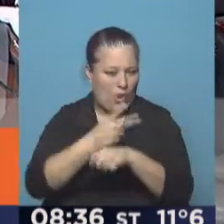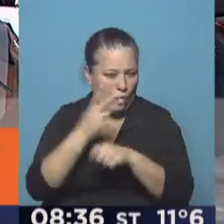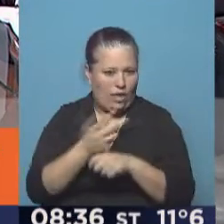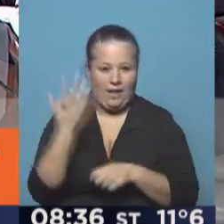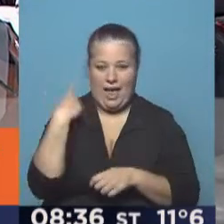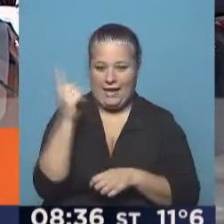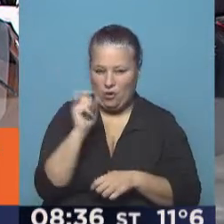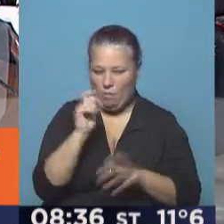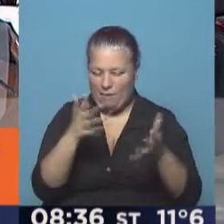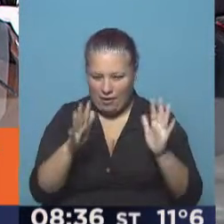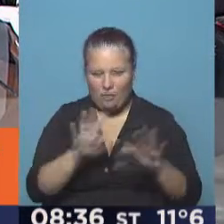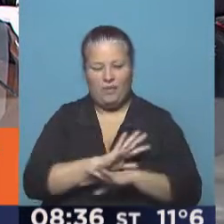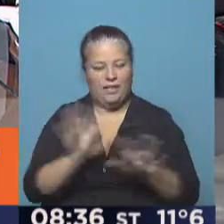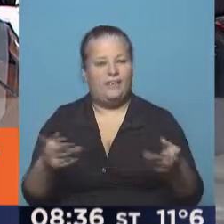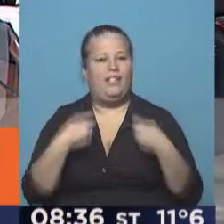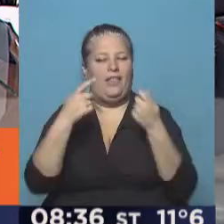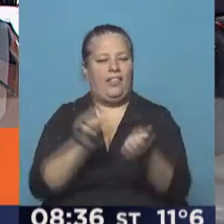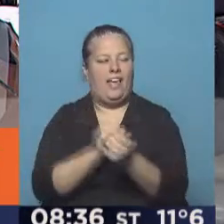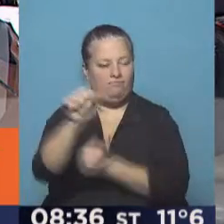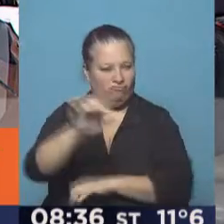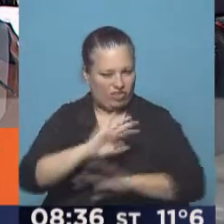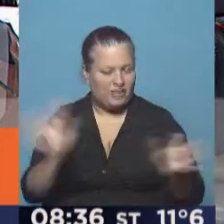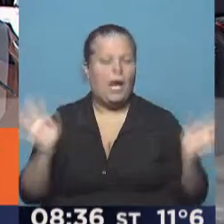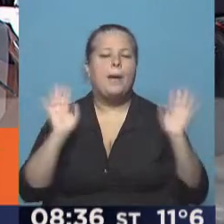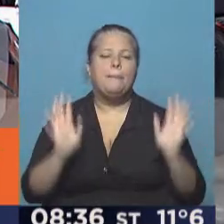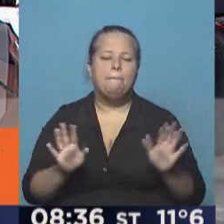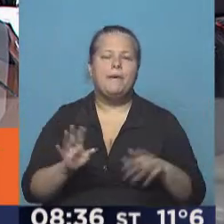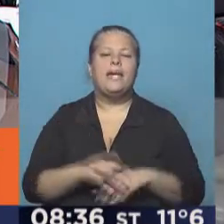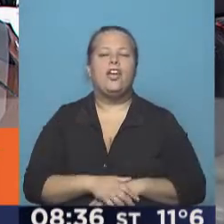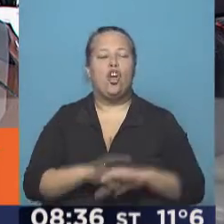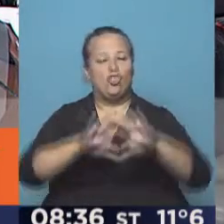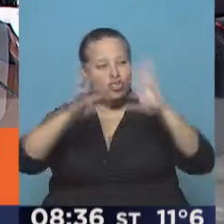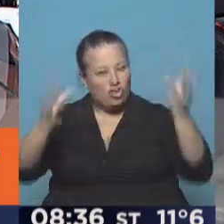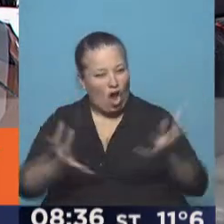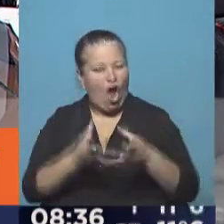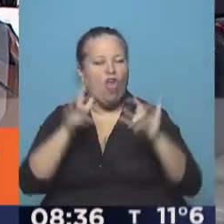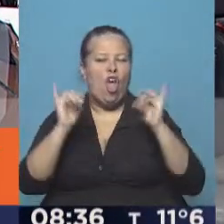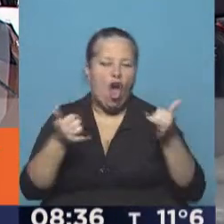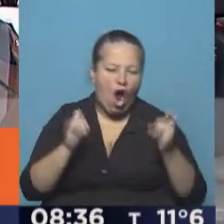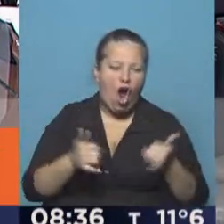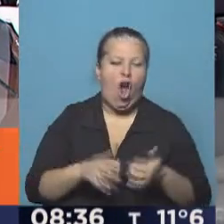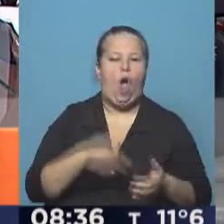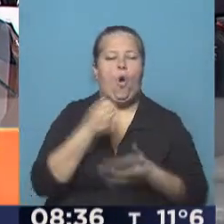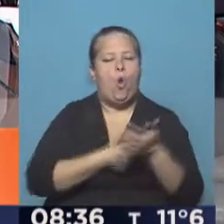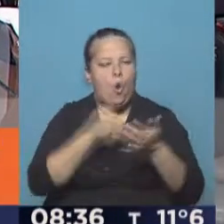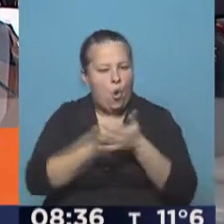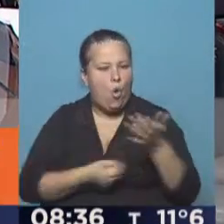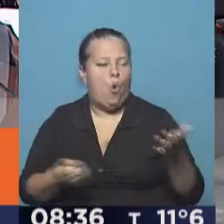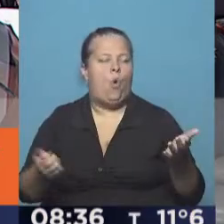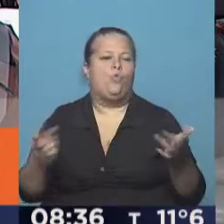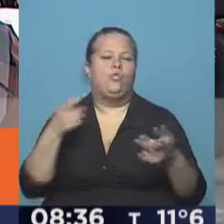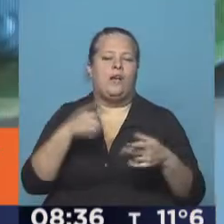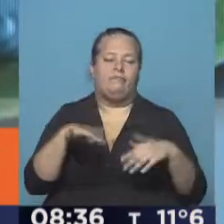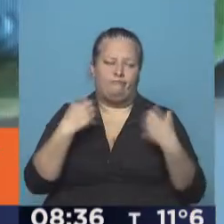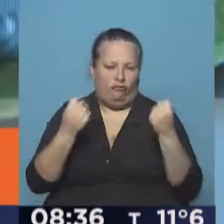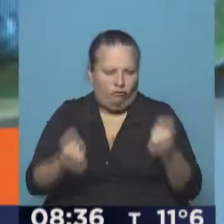hace un mes más o menos le han entregado su título, pero estos casos de jóvenes luchadores que tienen